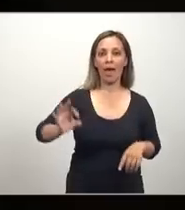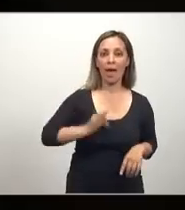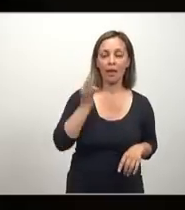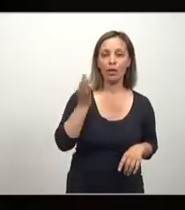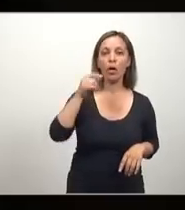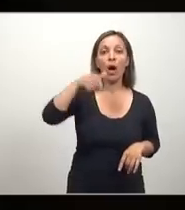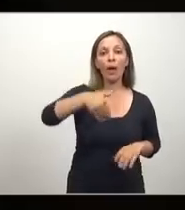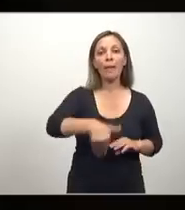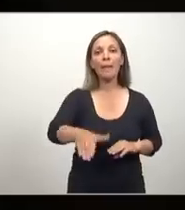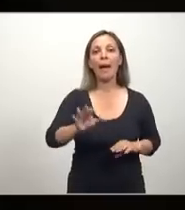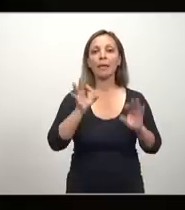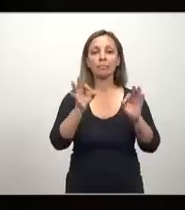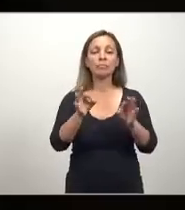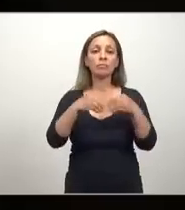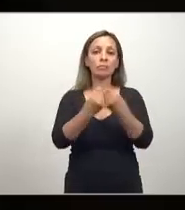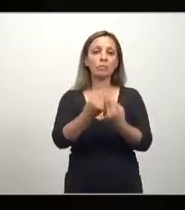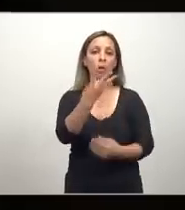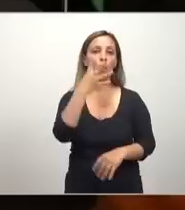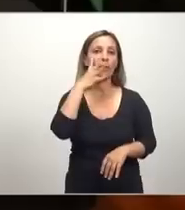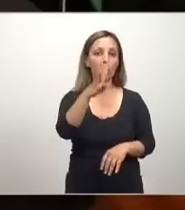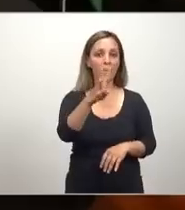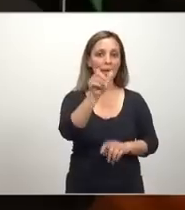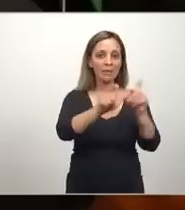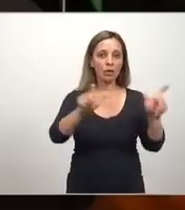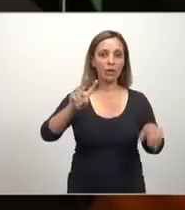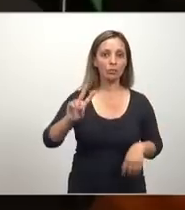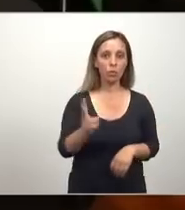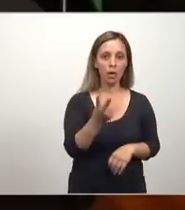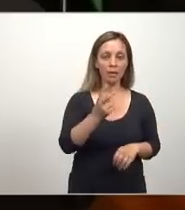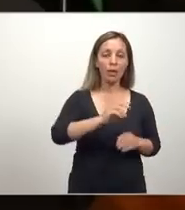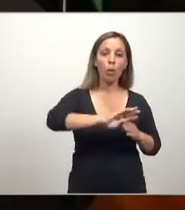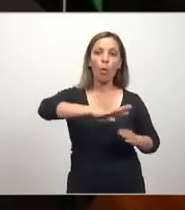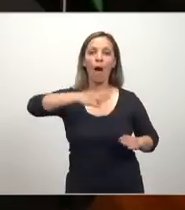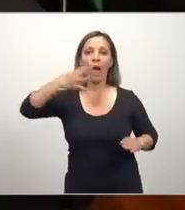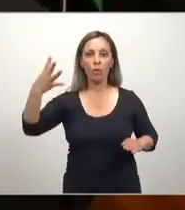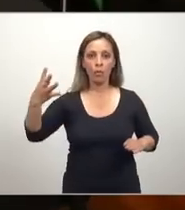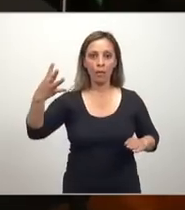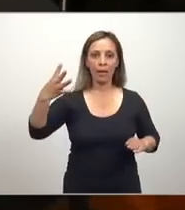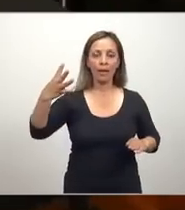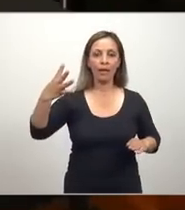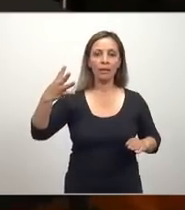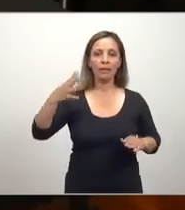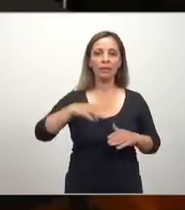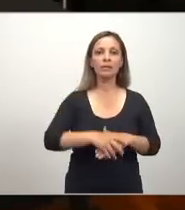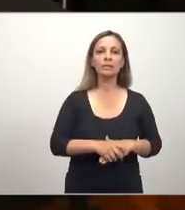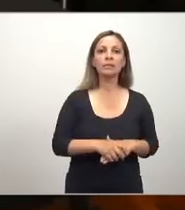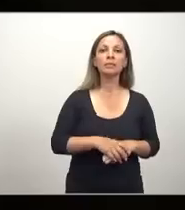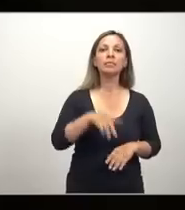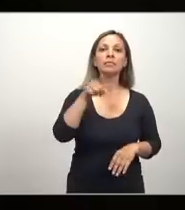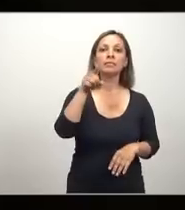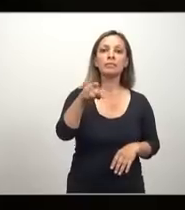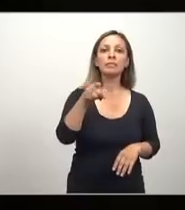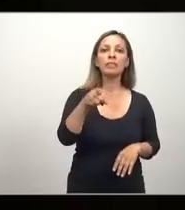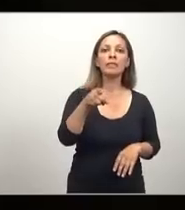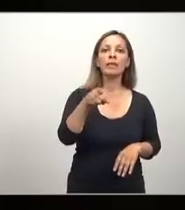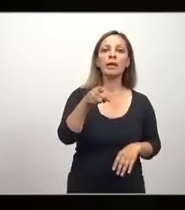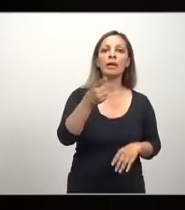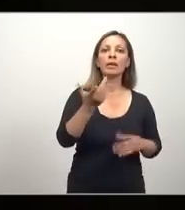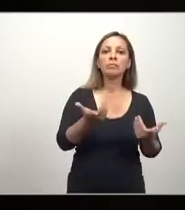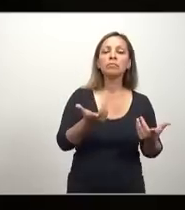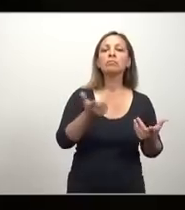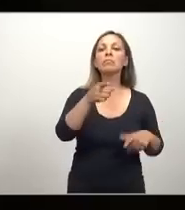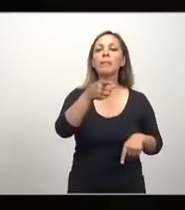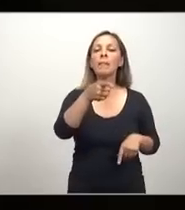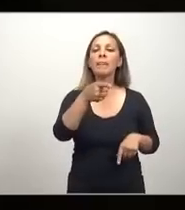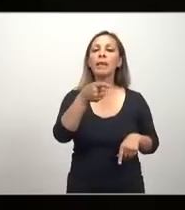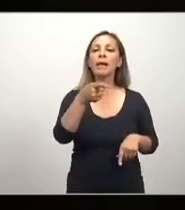vamos a llegar a 4.000 muertes, más de cuatro veces. Esa es la realidad. Y es el neoliberalismo, que es